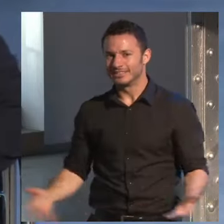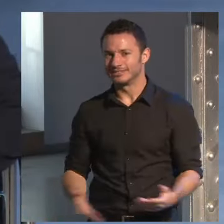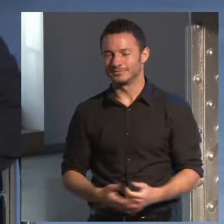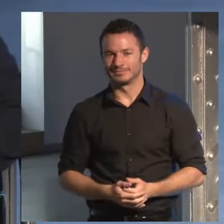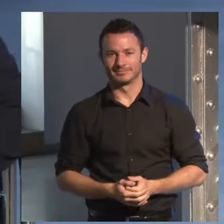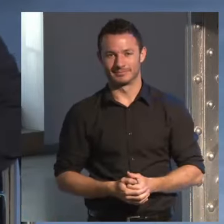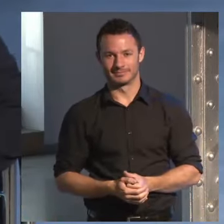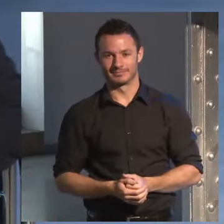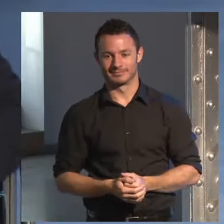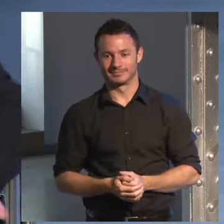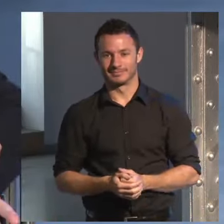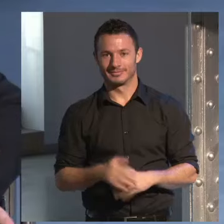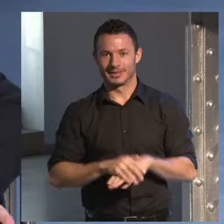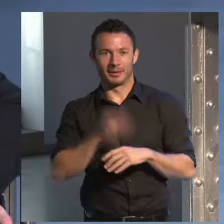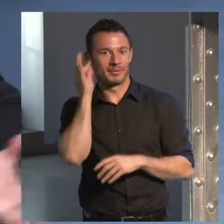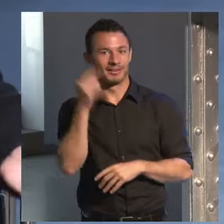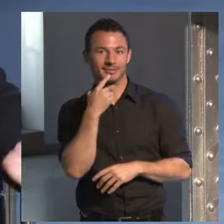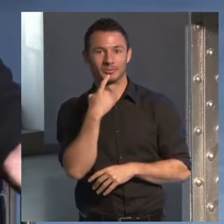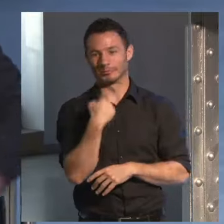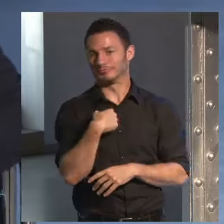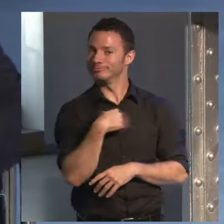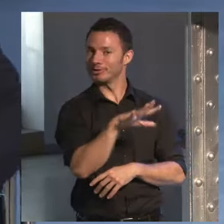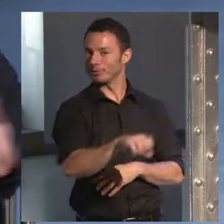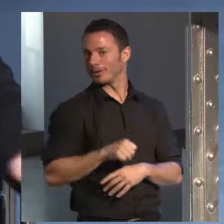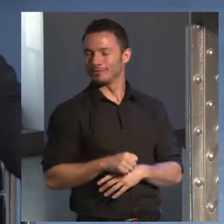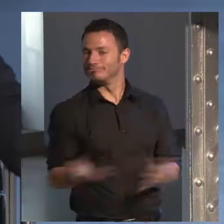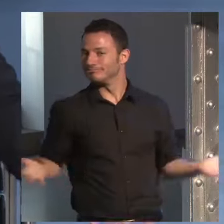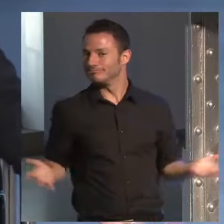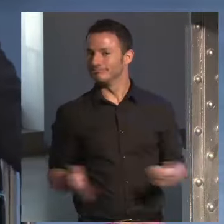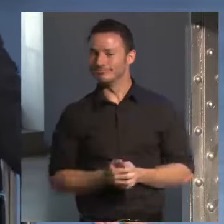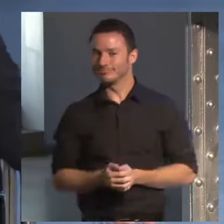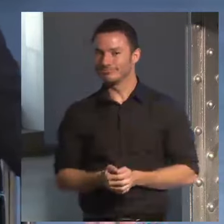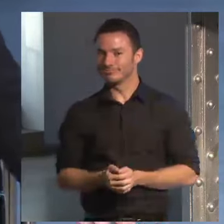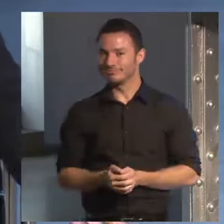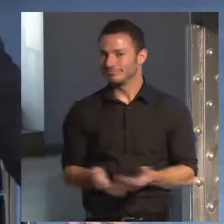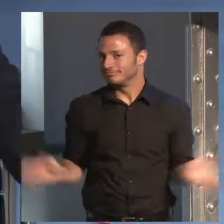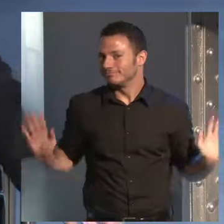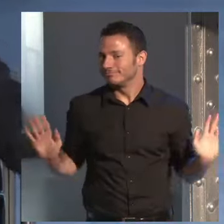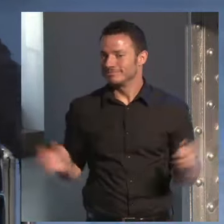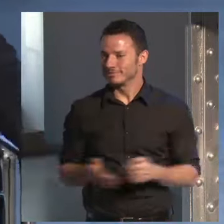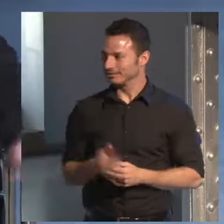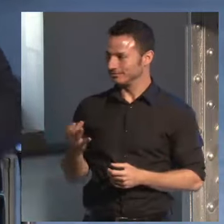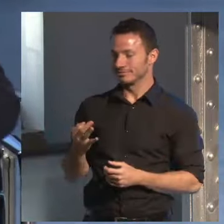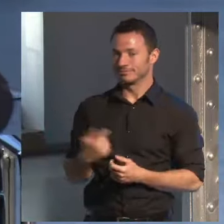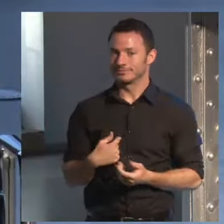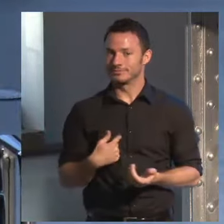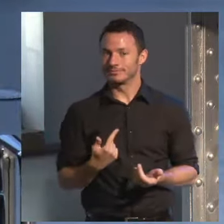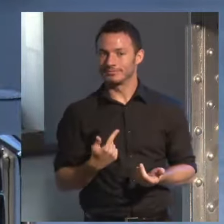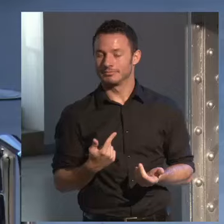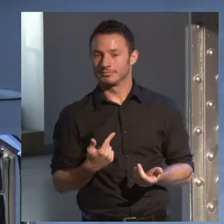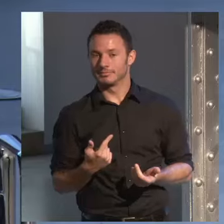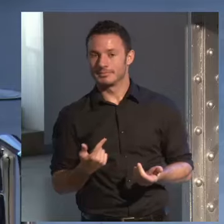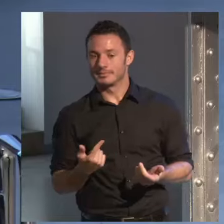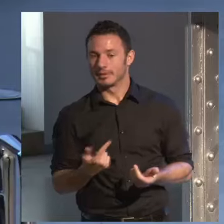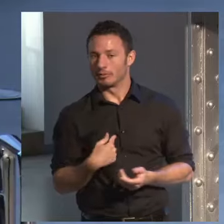y mi amiga dijo pues lo he comprado es un chico que es un score ¿cómo que lo has comprado? no pues salgo con